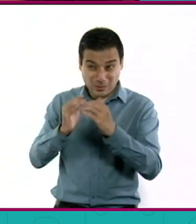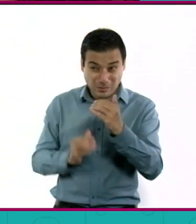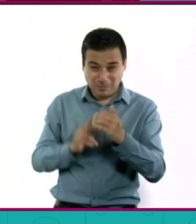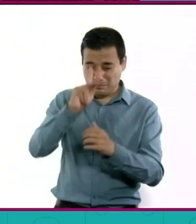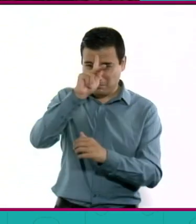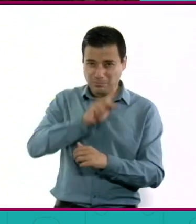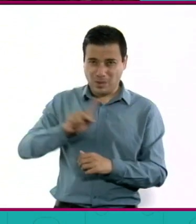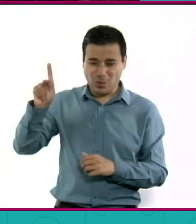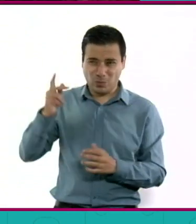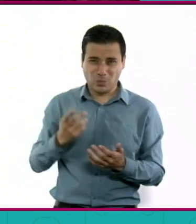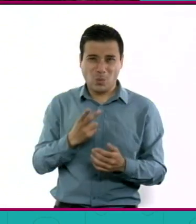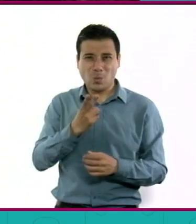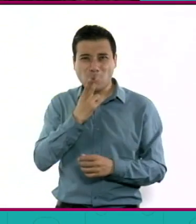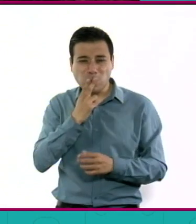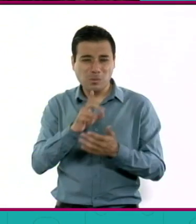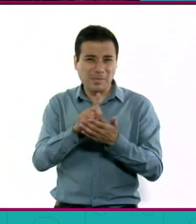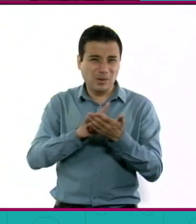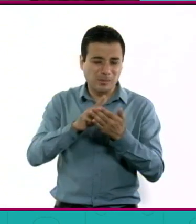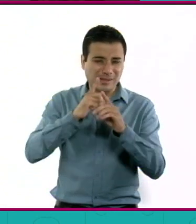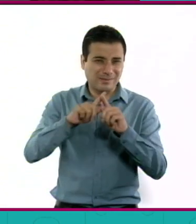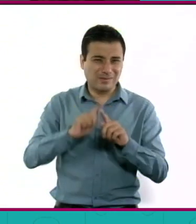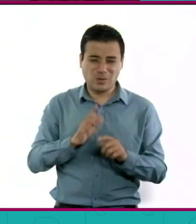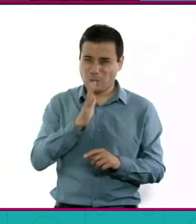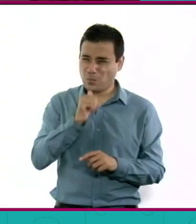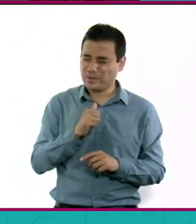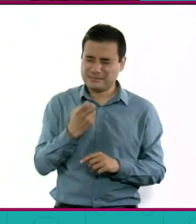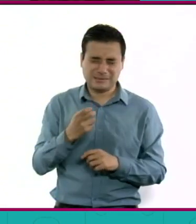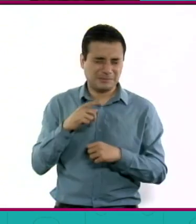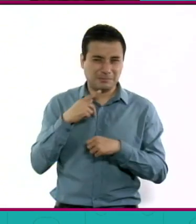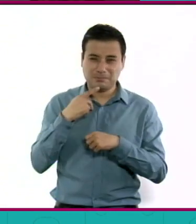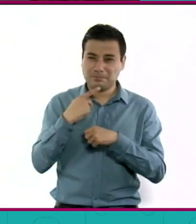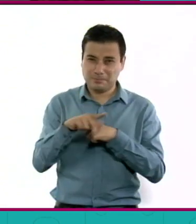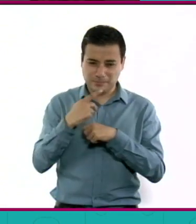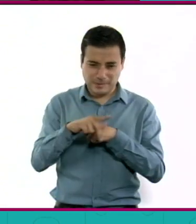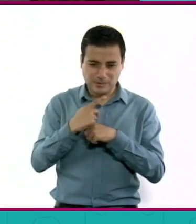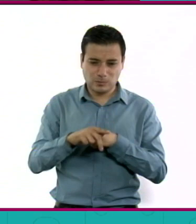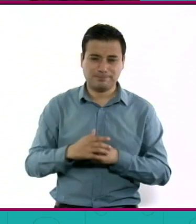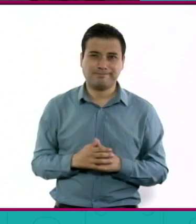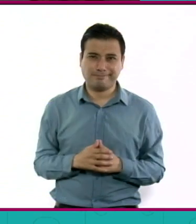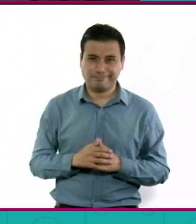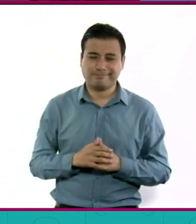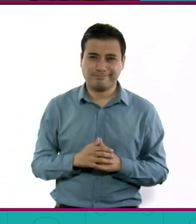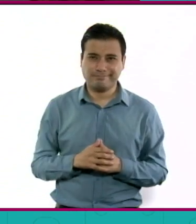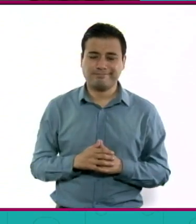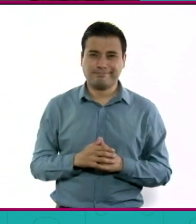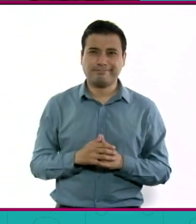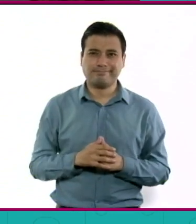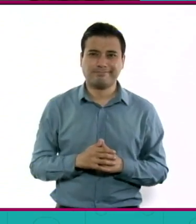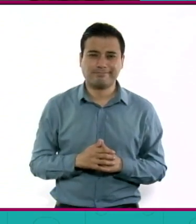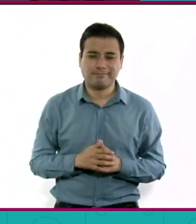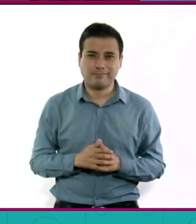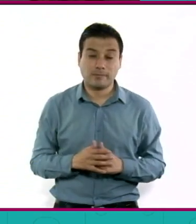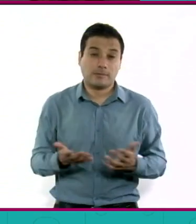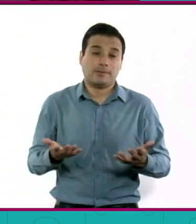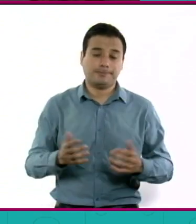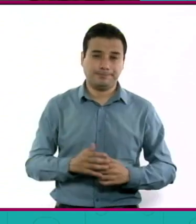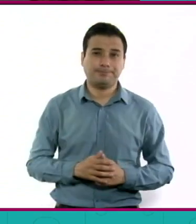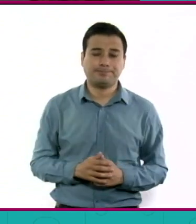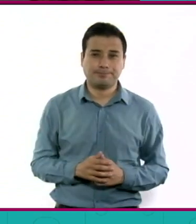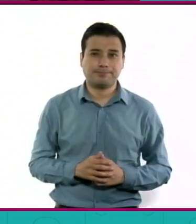ningún tipo de substancia o droga, son de altísimo riesgo y todo es totalmente destructivo, entonces